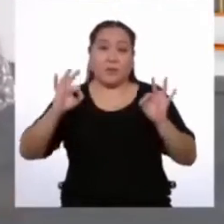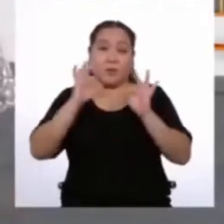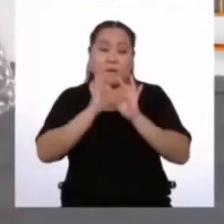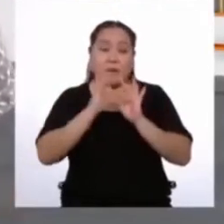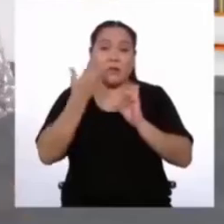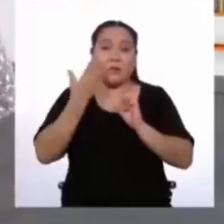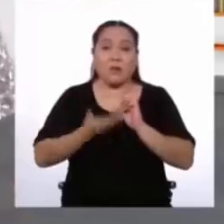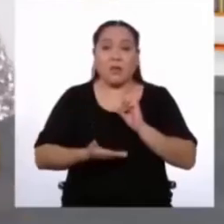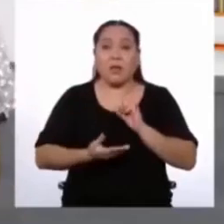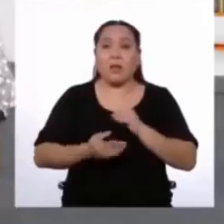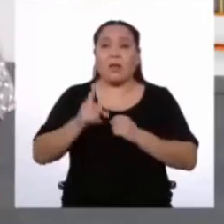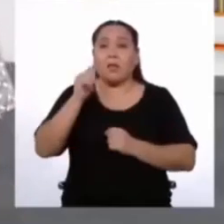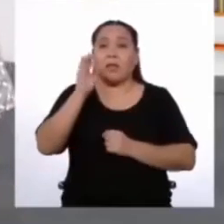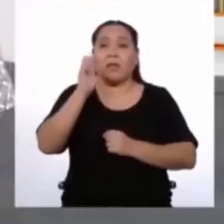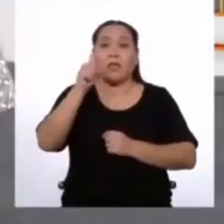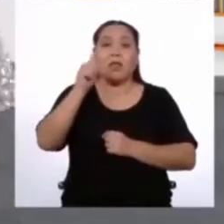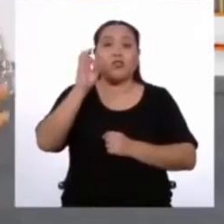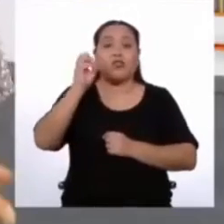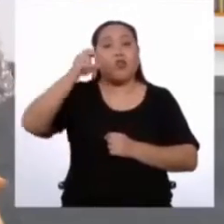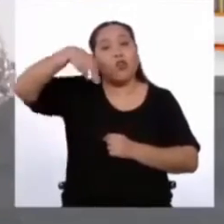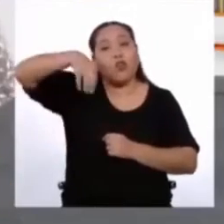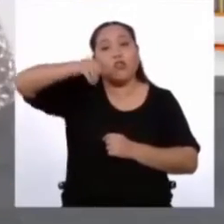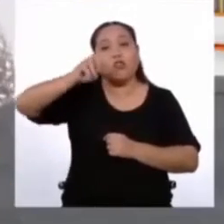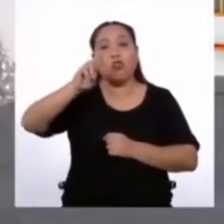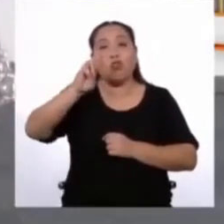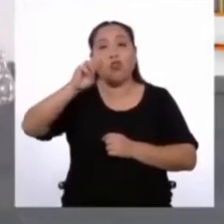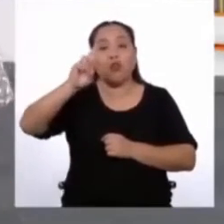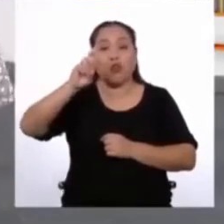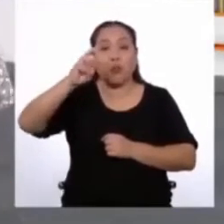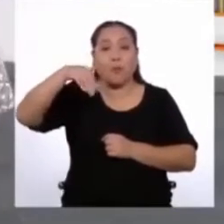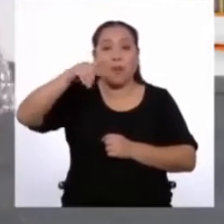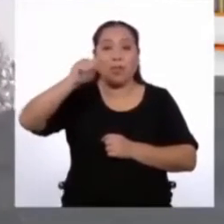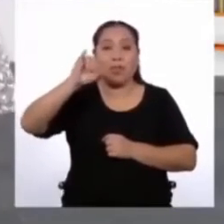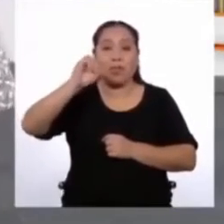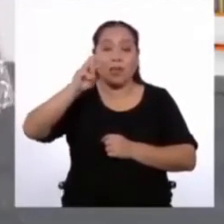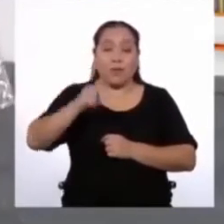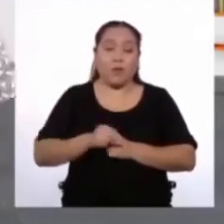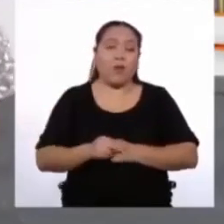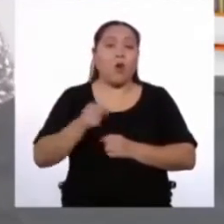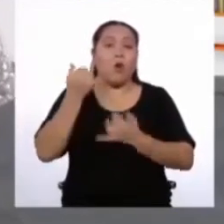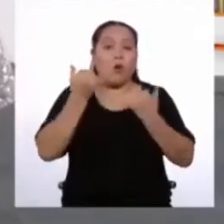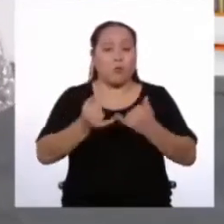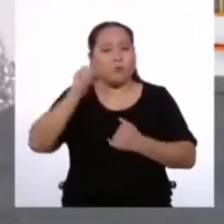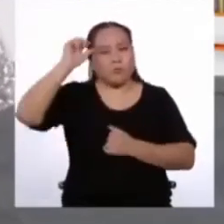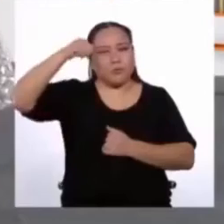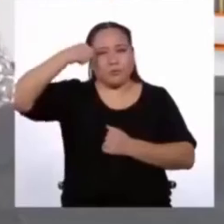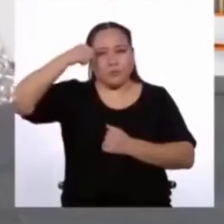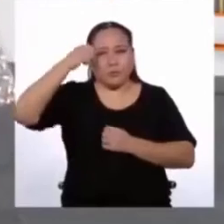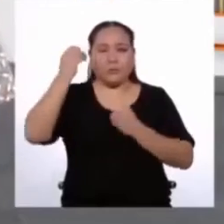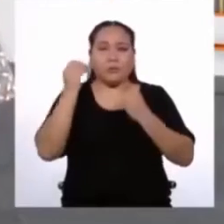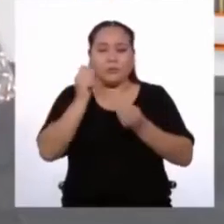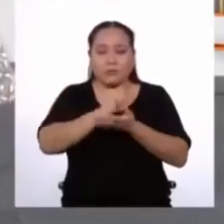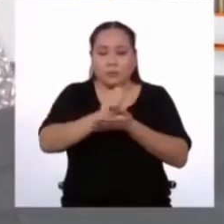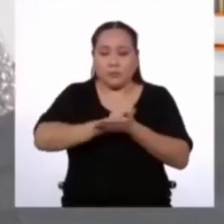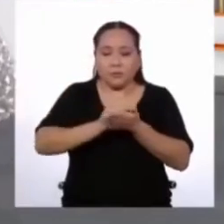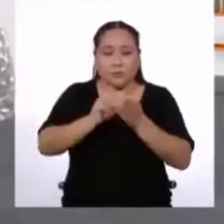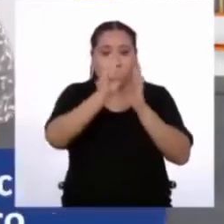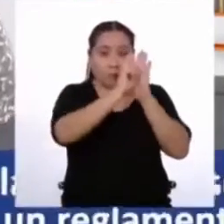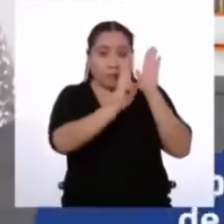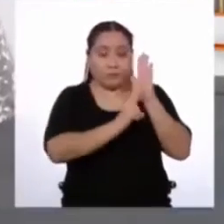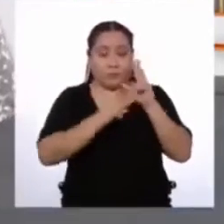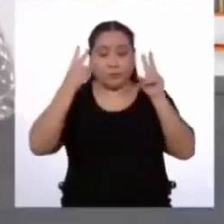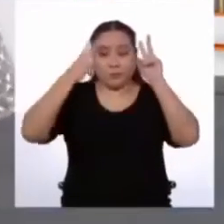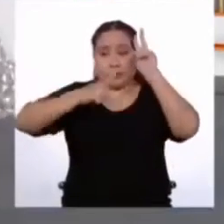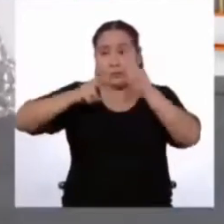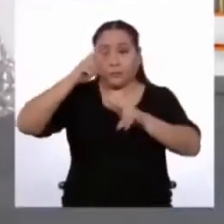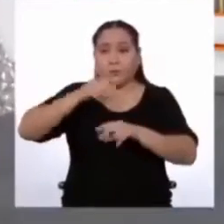importancia de los textos normativos. El día de hoy repasaremos cómo planificar la escritura de un reglamento. veremos